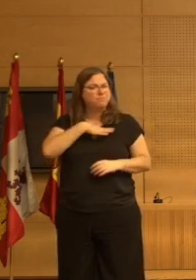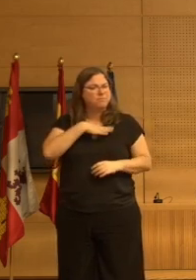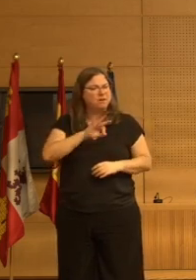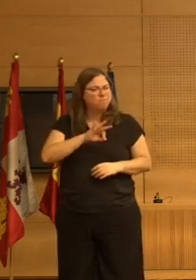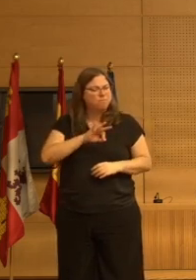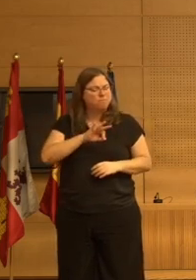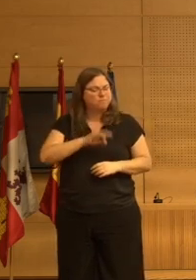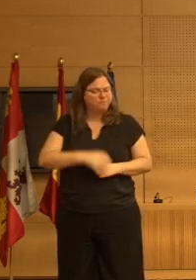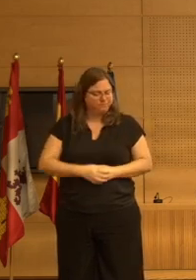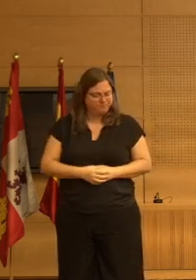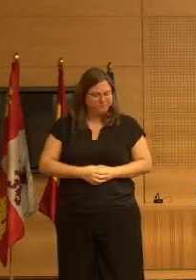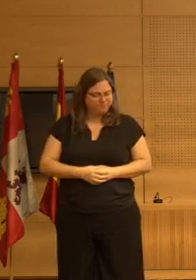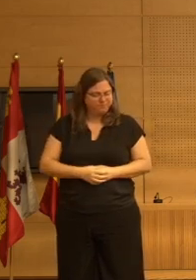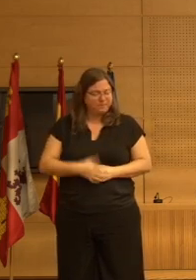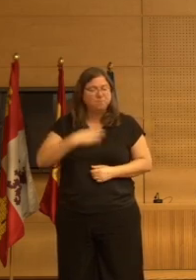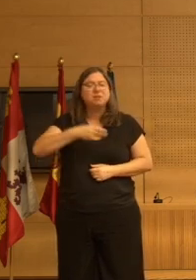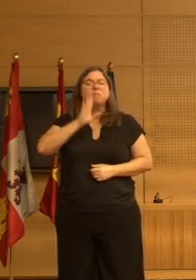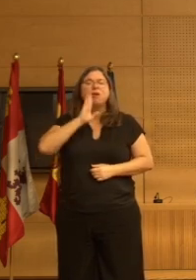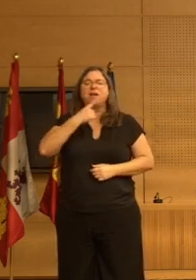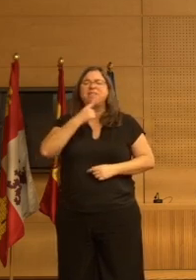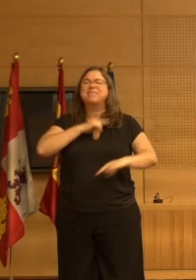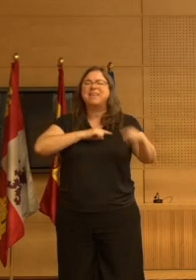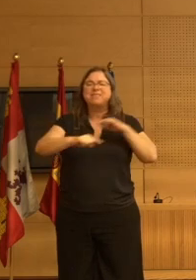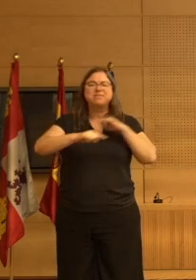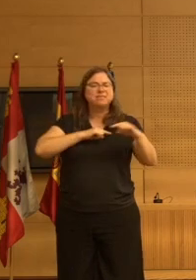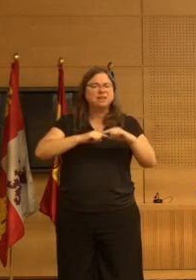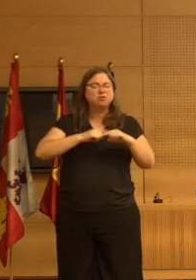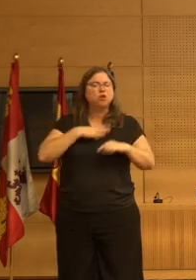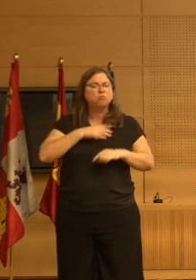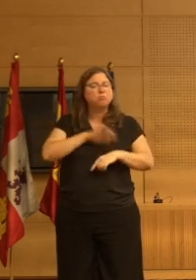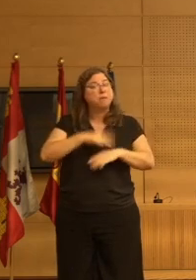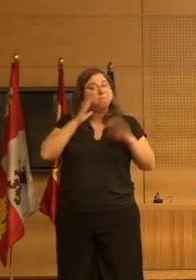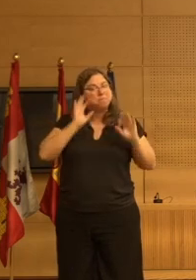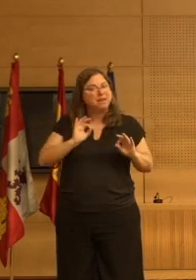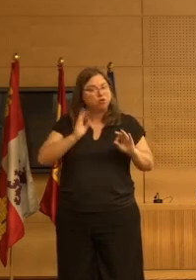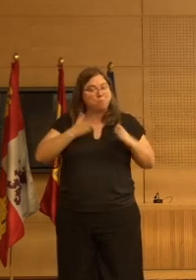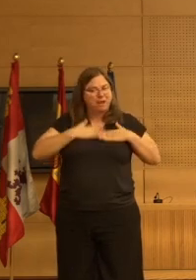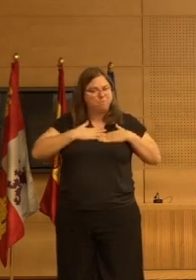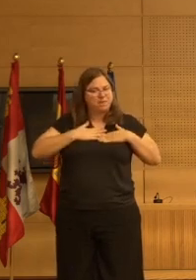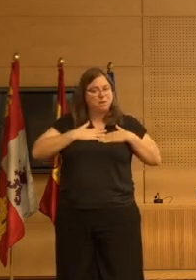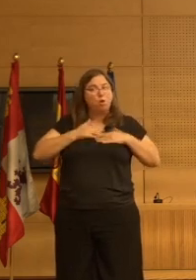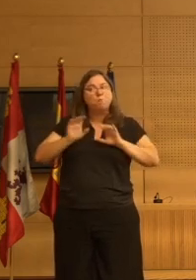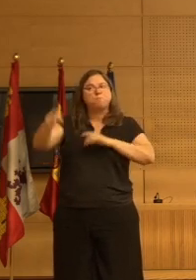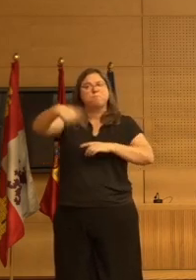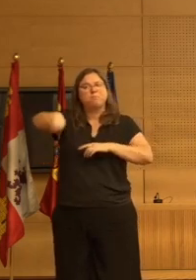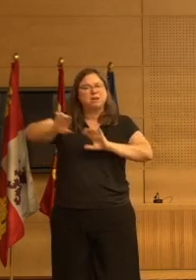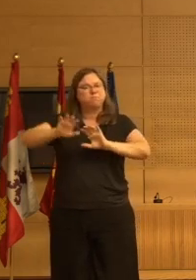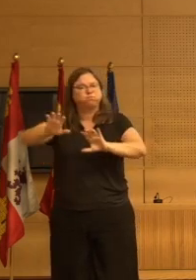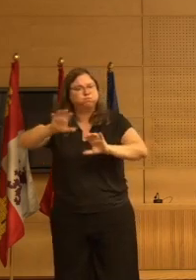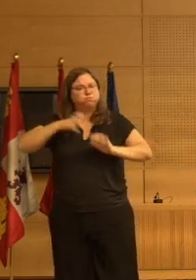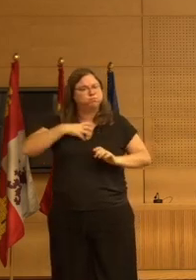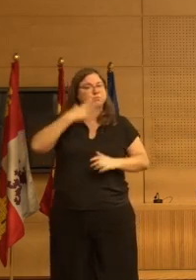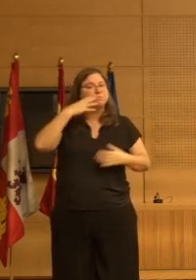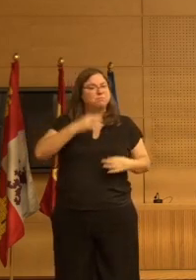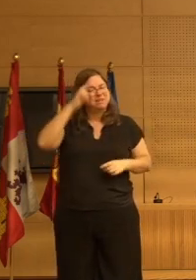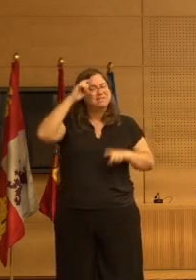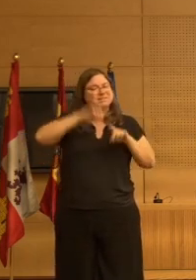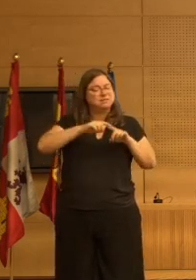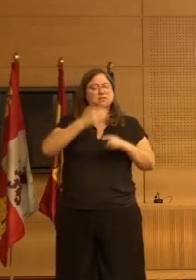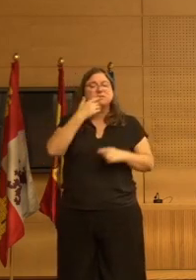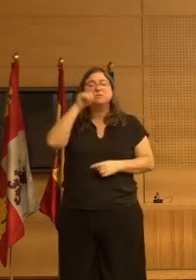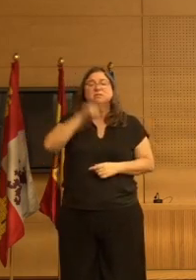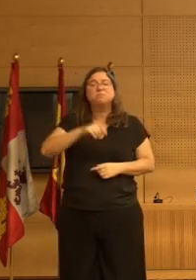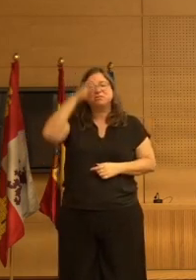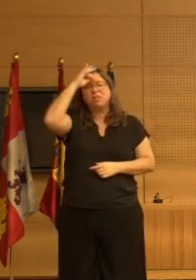decía muy bien el director general del mayor puede ser un paciente muy peligroso para sí mismo o para los demás el paciente con